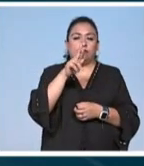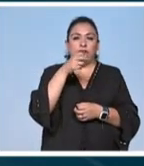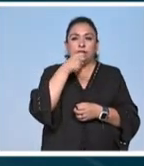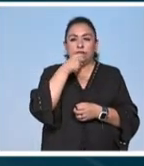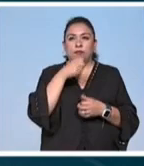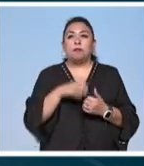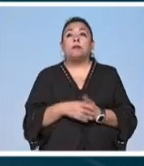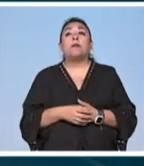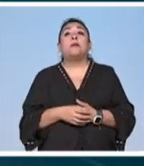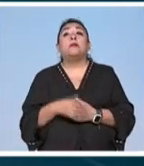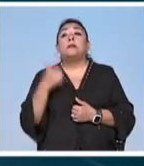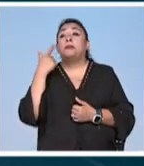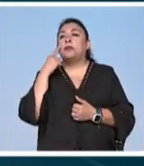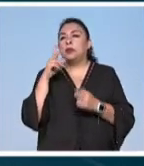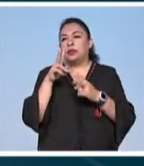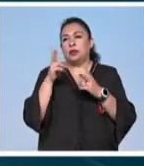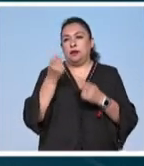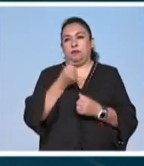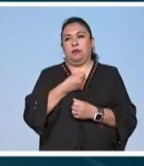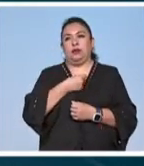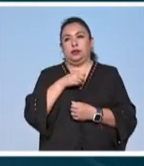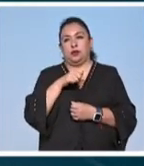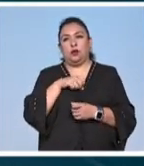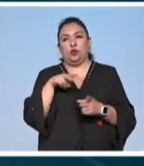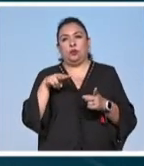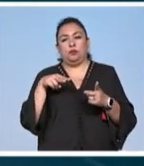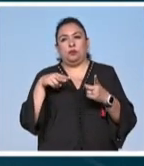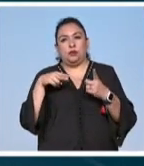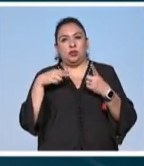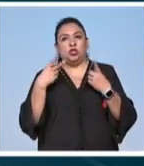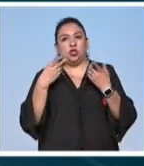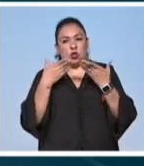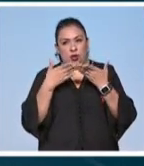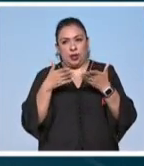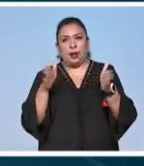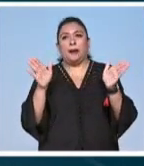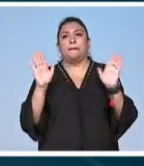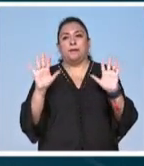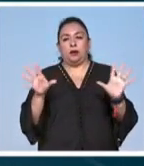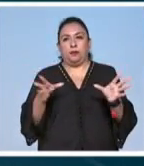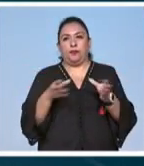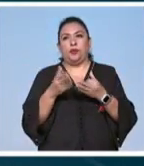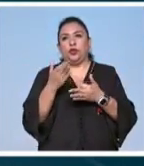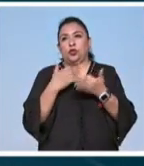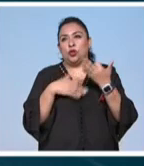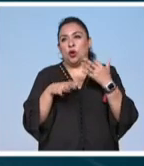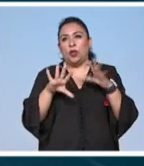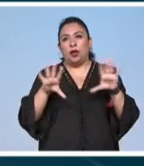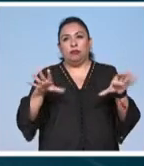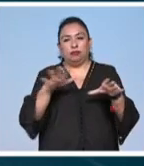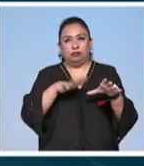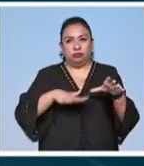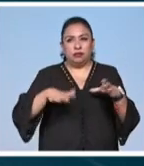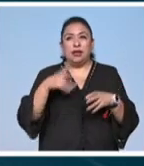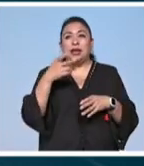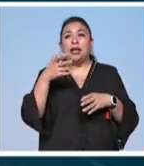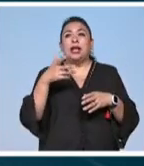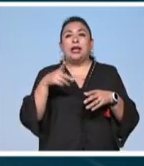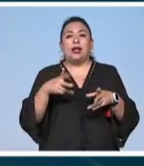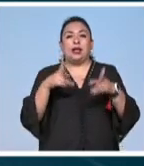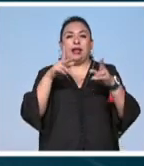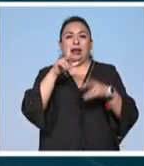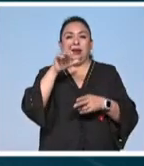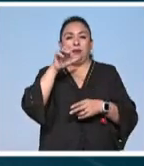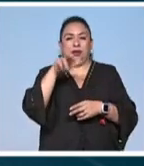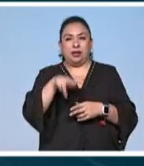rivera veamos el tema de la salud desde un panorama más amplio como parte de todo un ecosistema esto es liminal